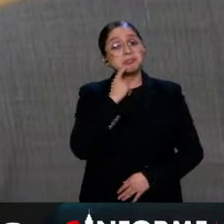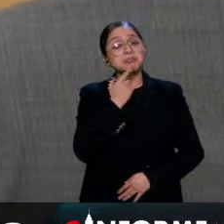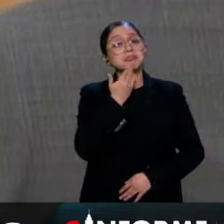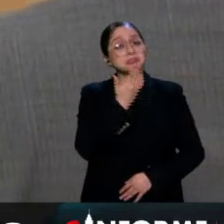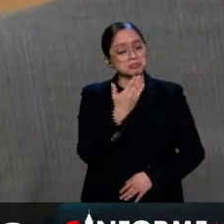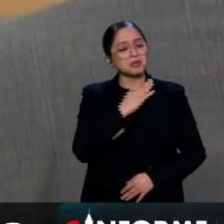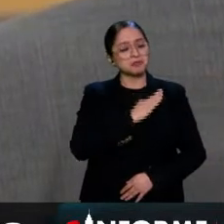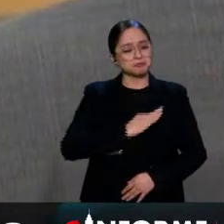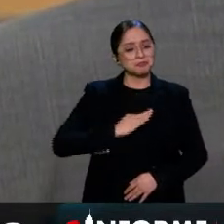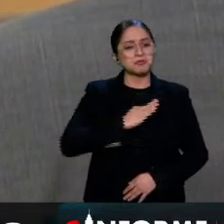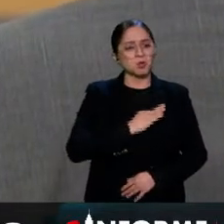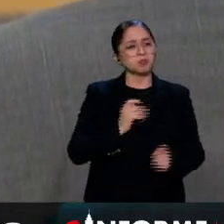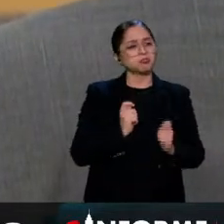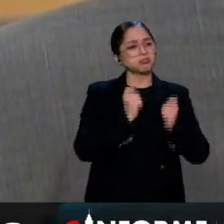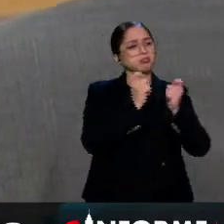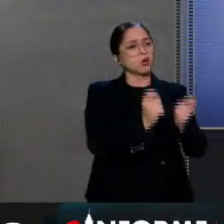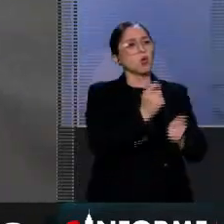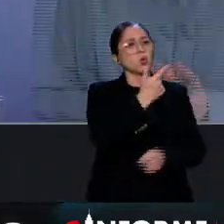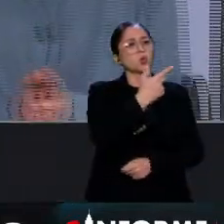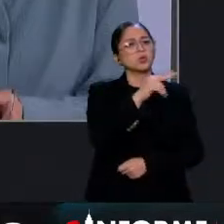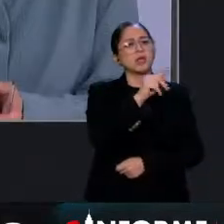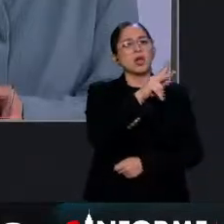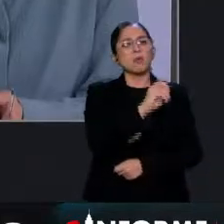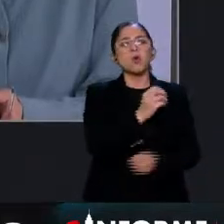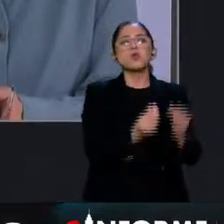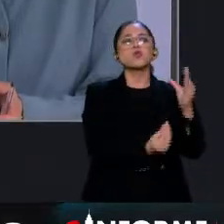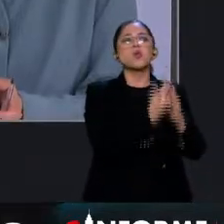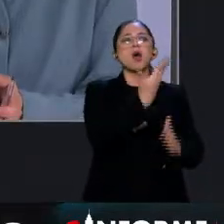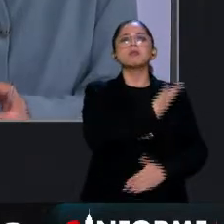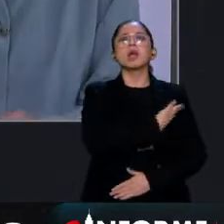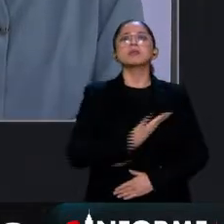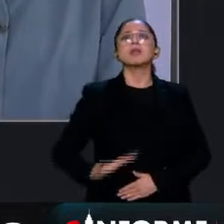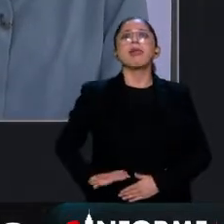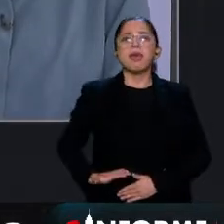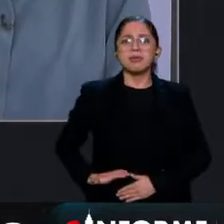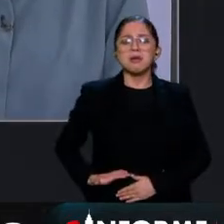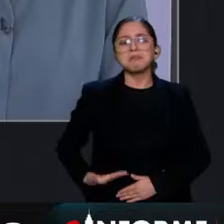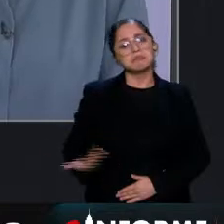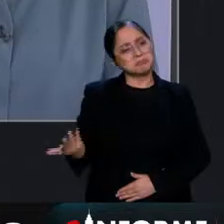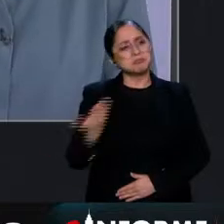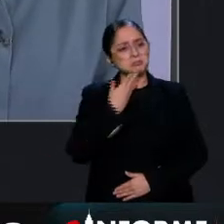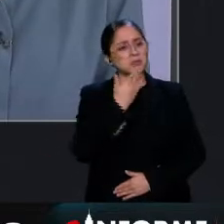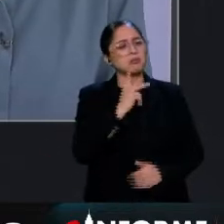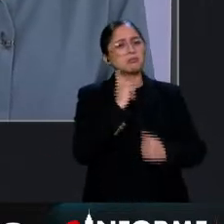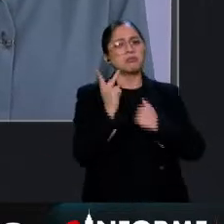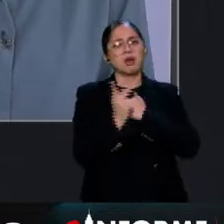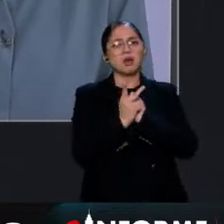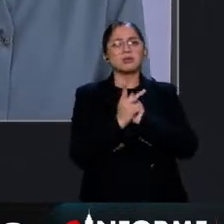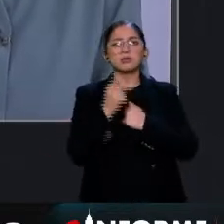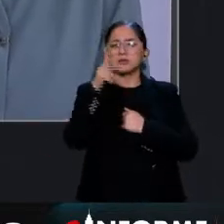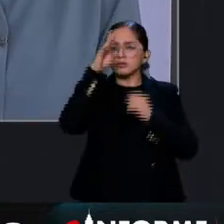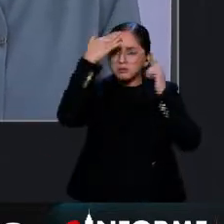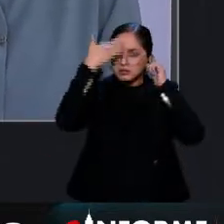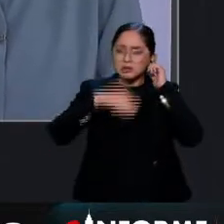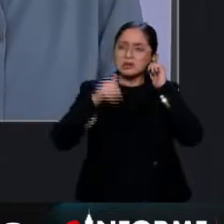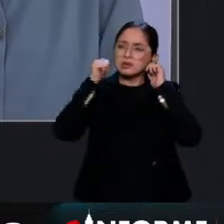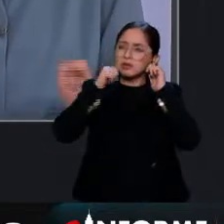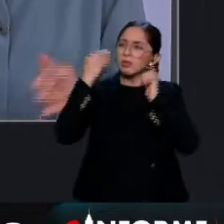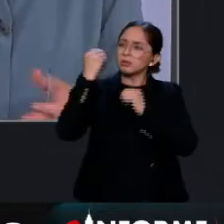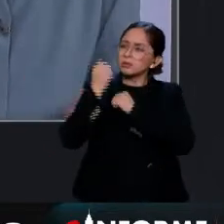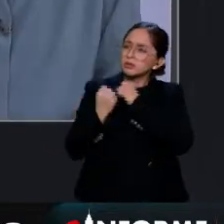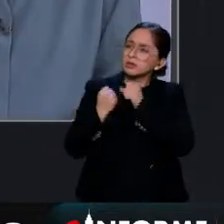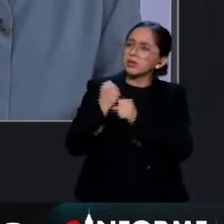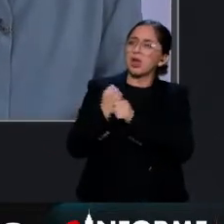que se inicia, dice, una nueva etapa de esperanza en ese país en medio de una historia en la que ha prevalecido el conservadurismo.